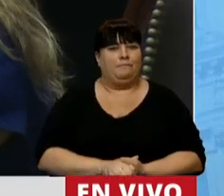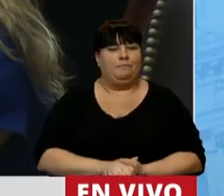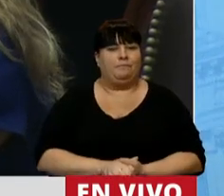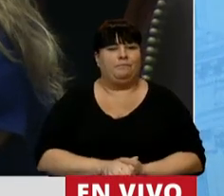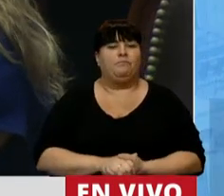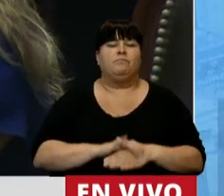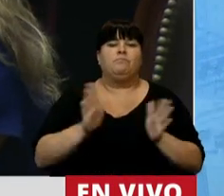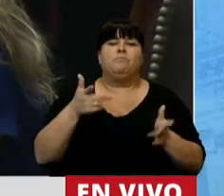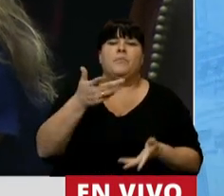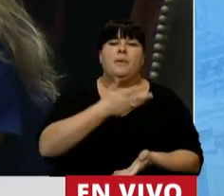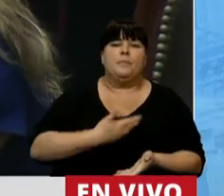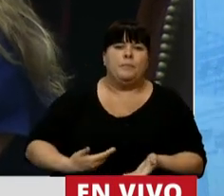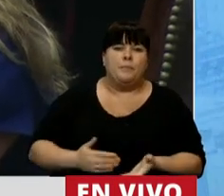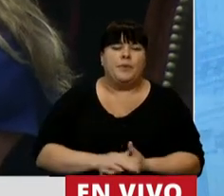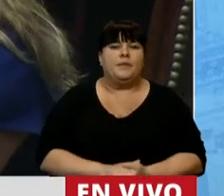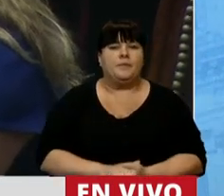Así que, señor presidente,